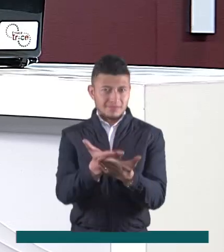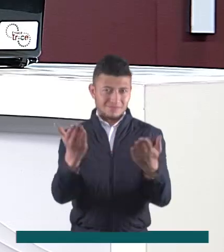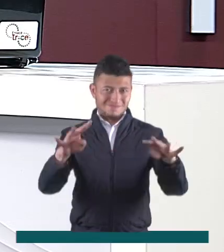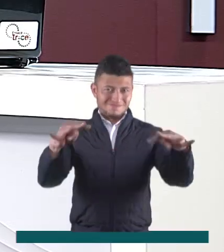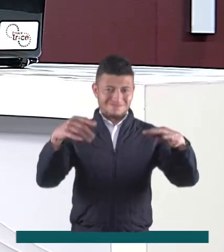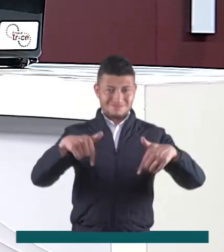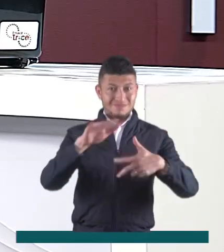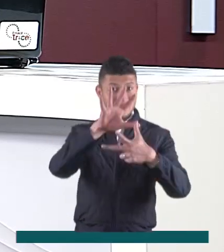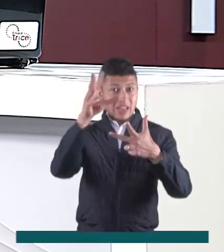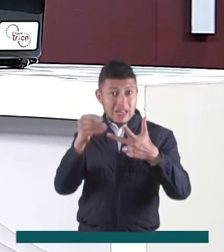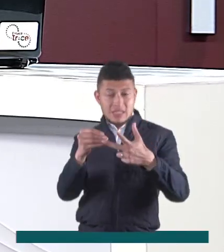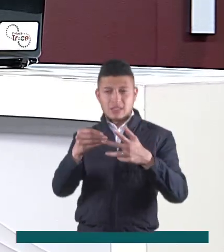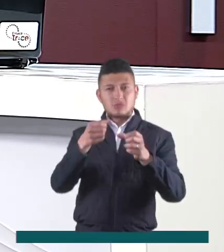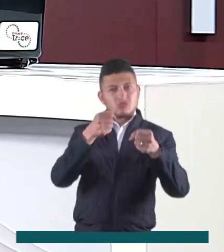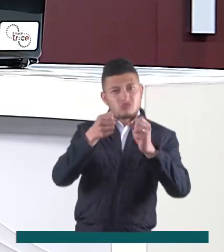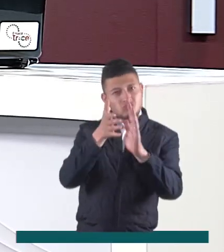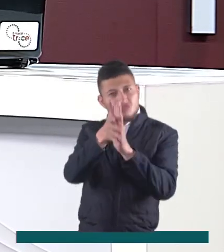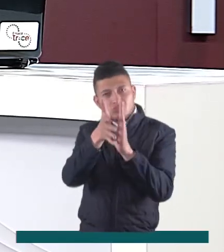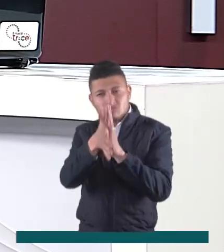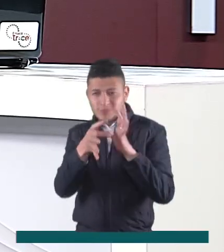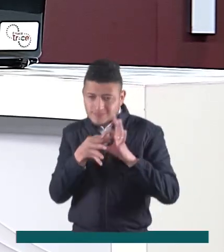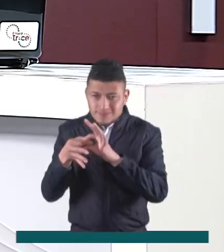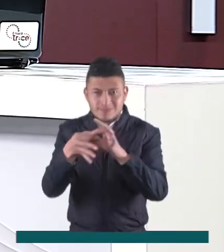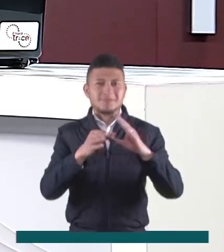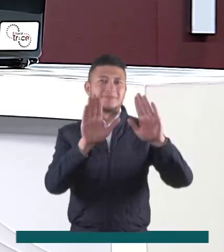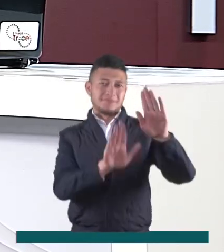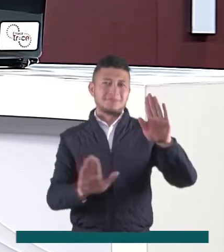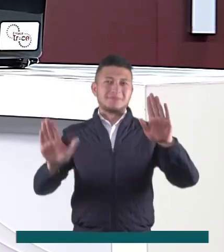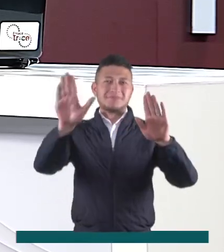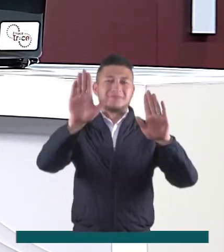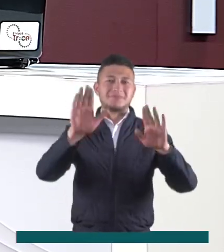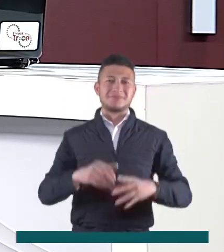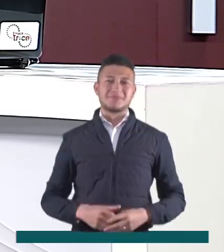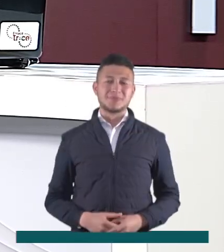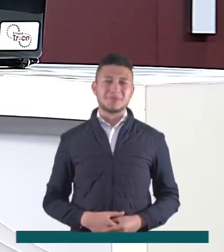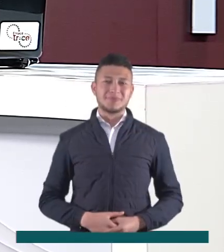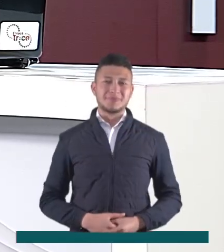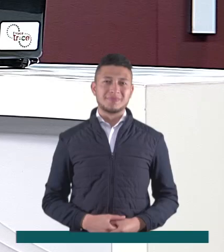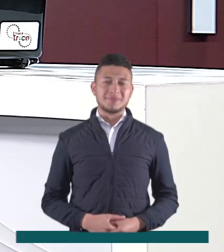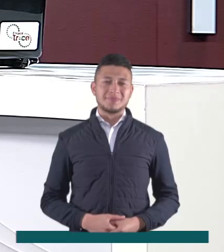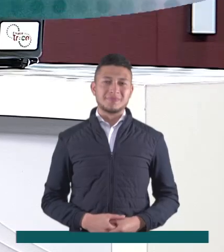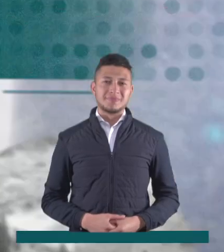Gracias por seguir con nosotros en Enlace 13, el informativo que une a nuestras regiones.